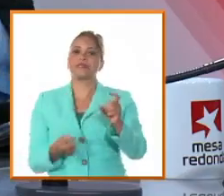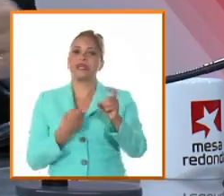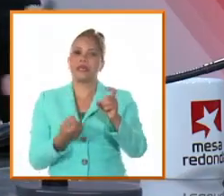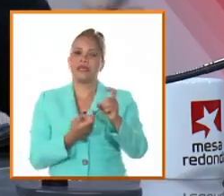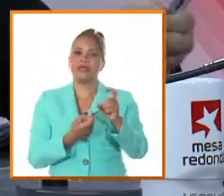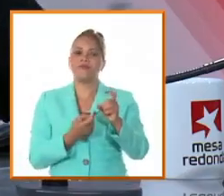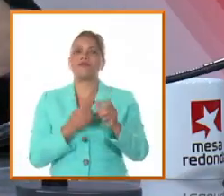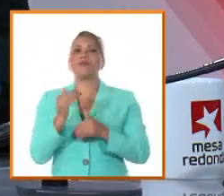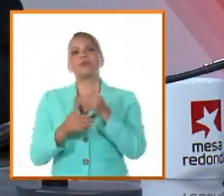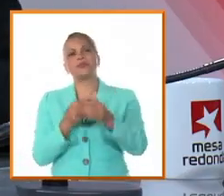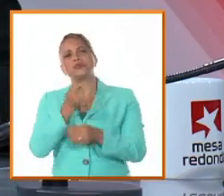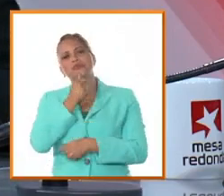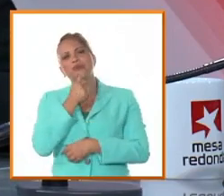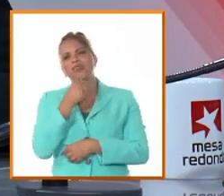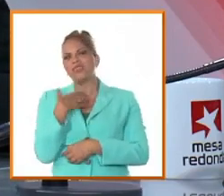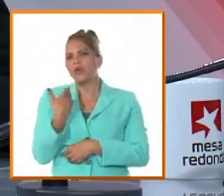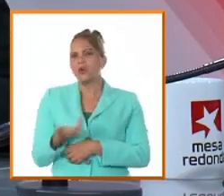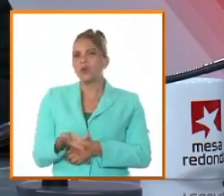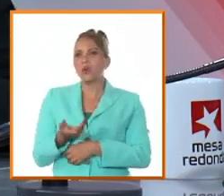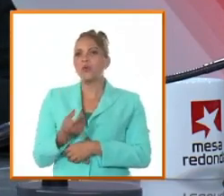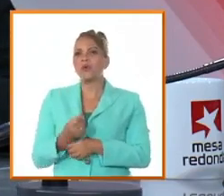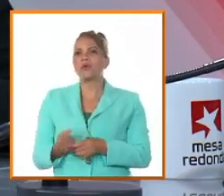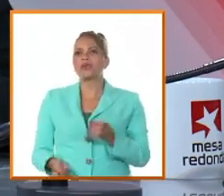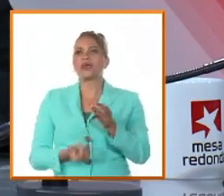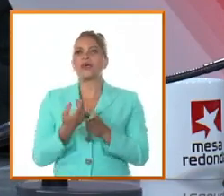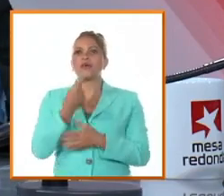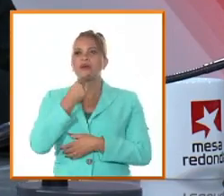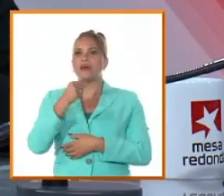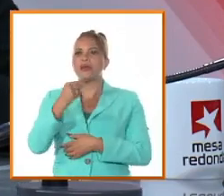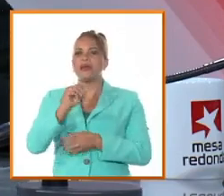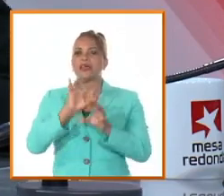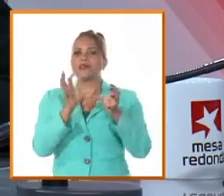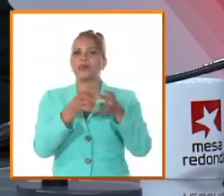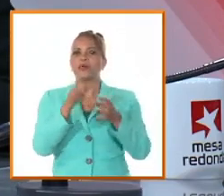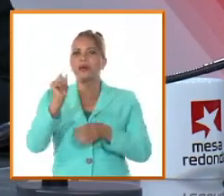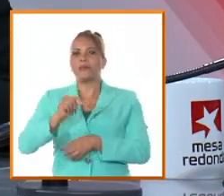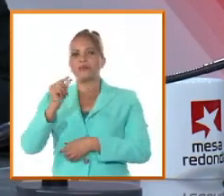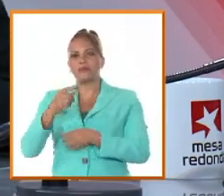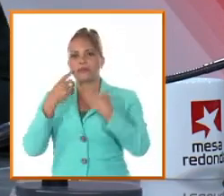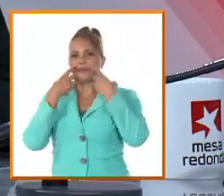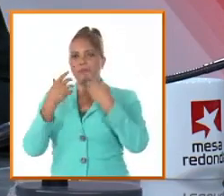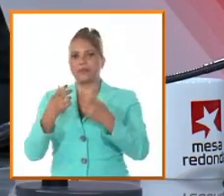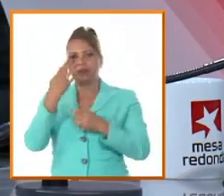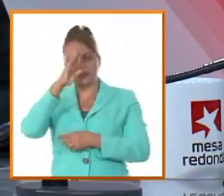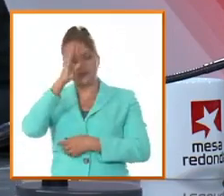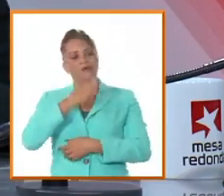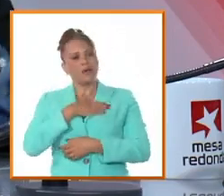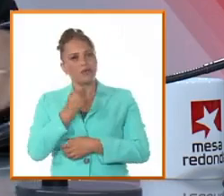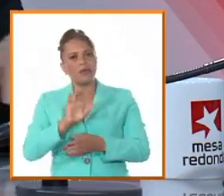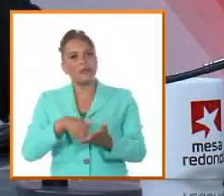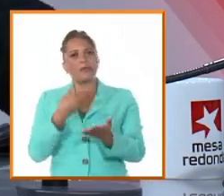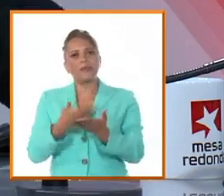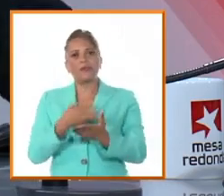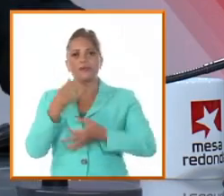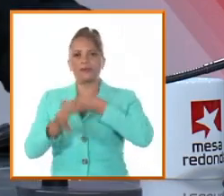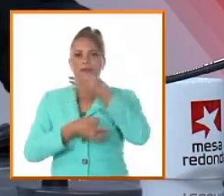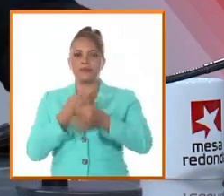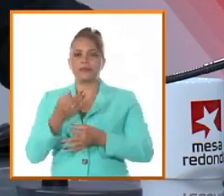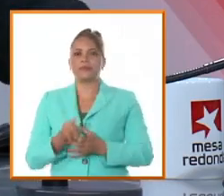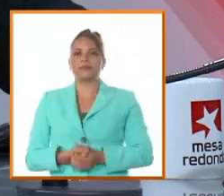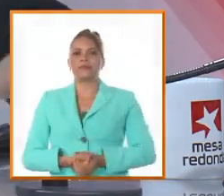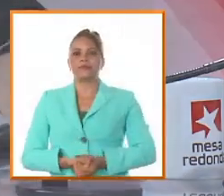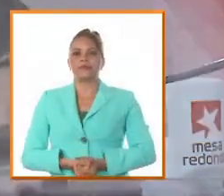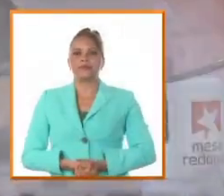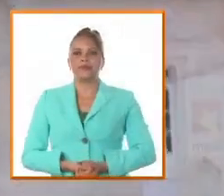proceso fácil como surge Agramonte dentro de toda esta figura camagüeyana de eso les propongo que el doctor Terrescuada nos hable en breve acá en nuestra mesa redonda